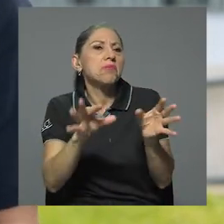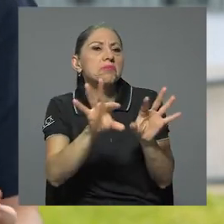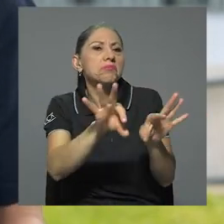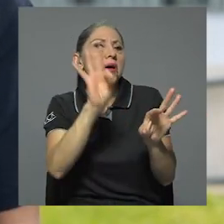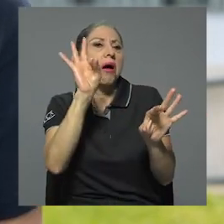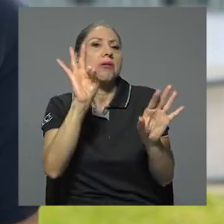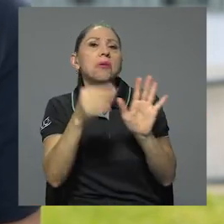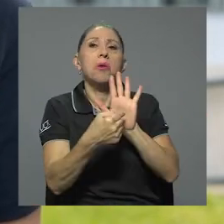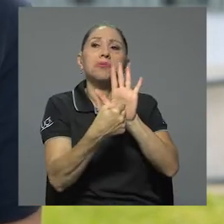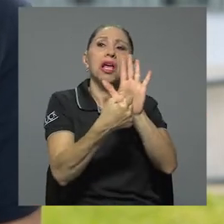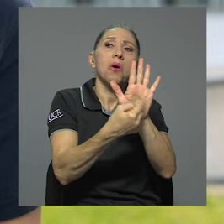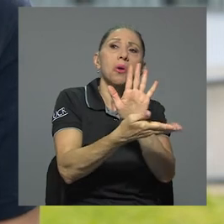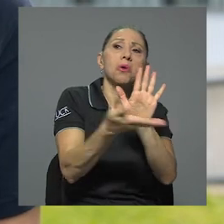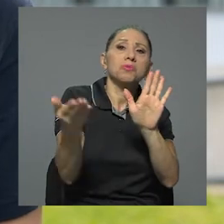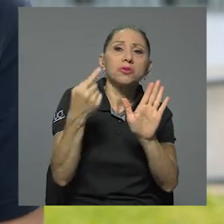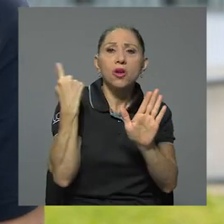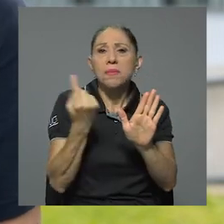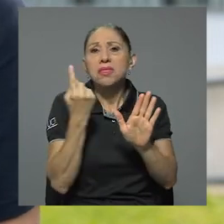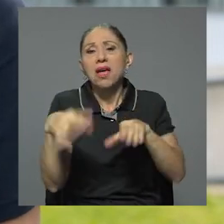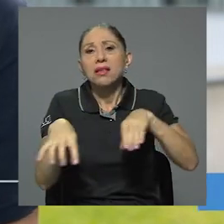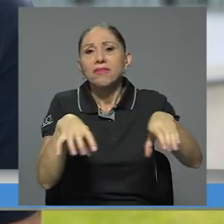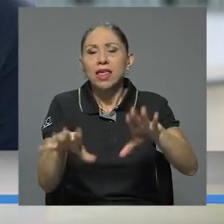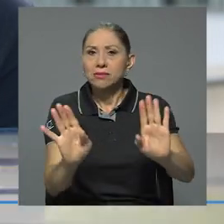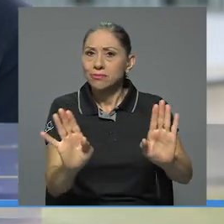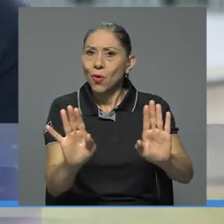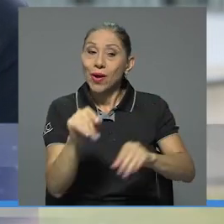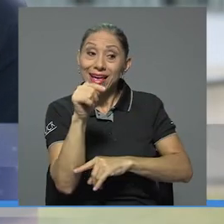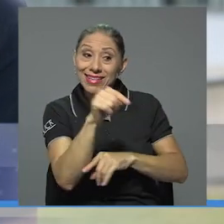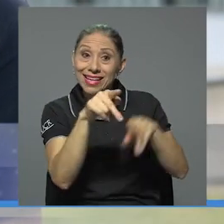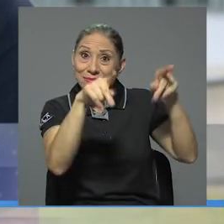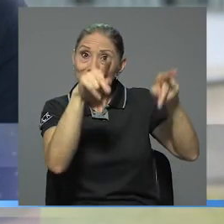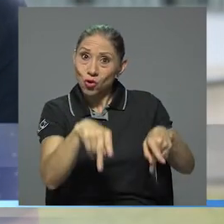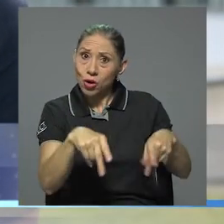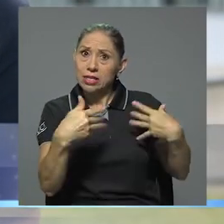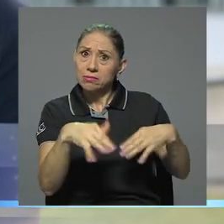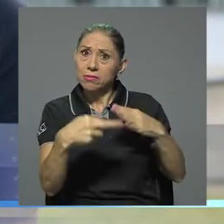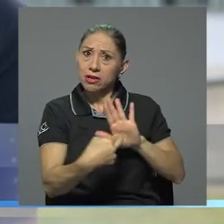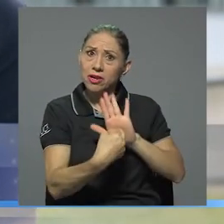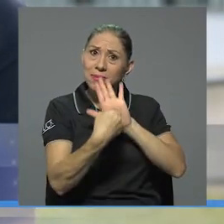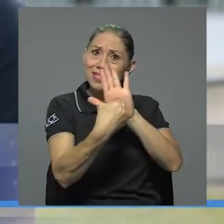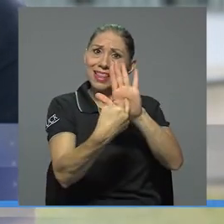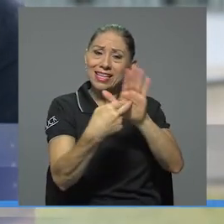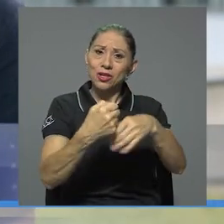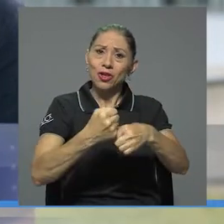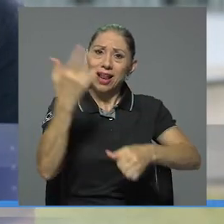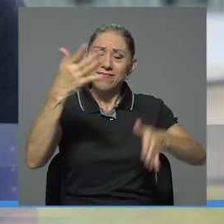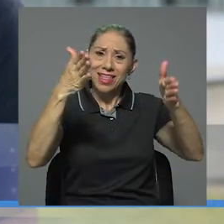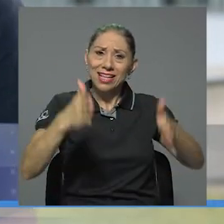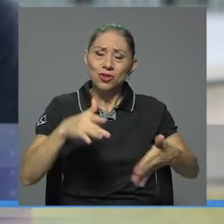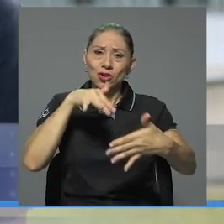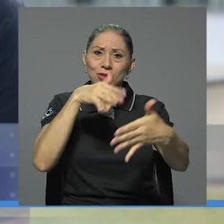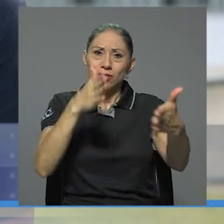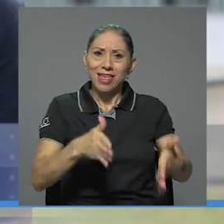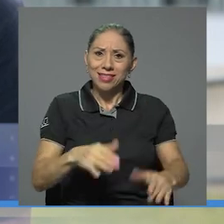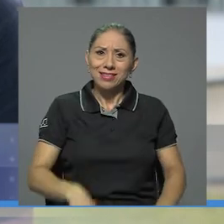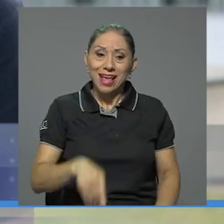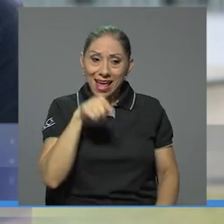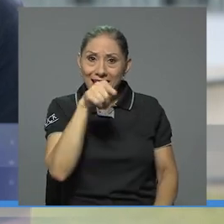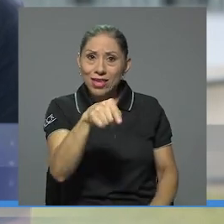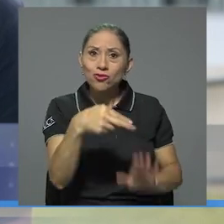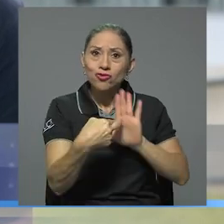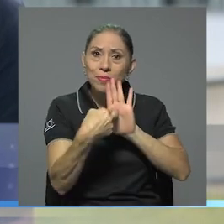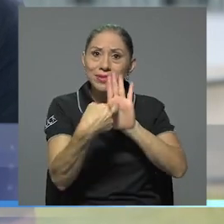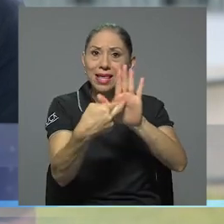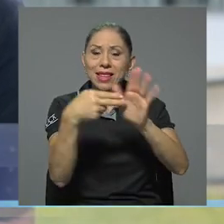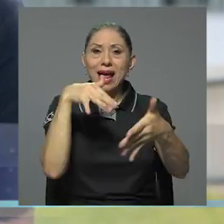de decor o algo que nada más se dedica a hacer actividades. Estas personas ejercen la representación de la Federación de Estudiantes, ejercen la representación